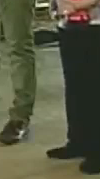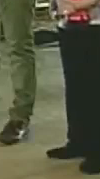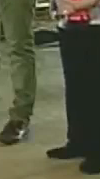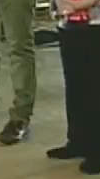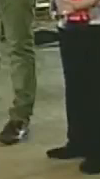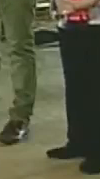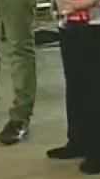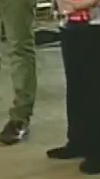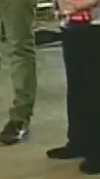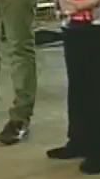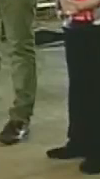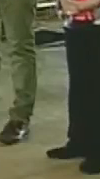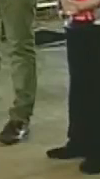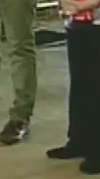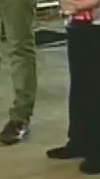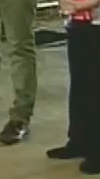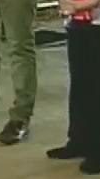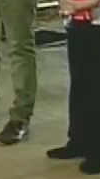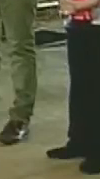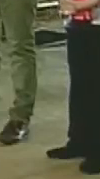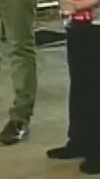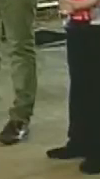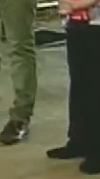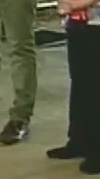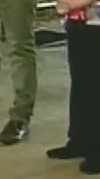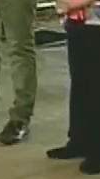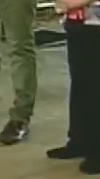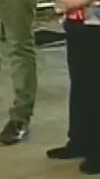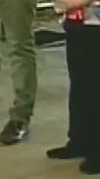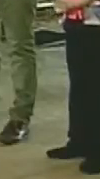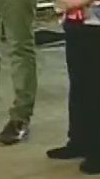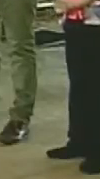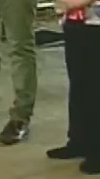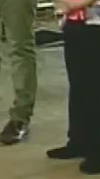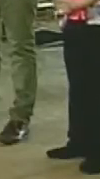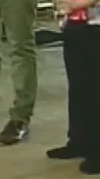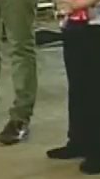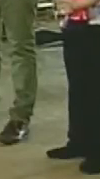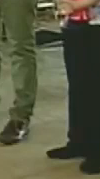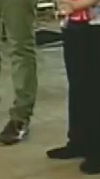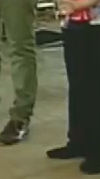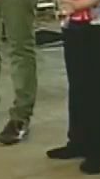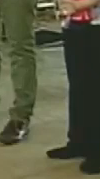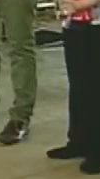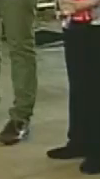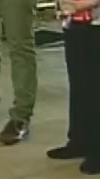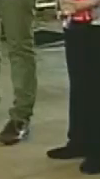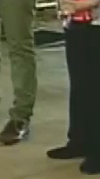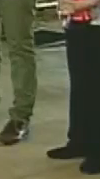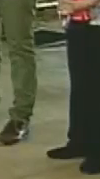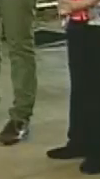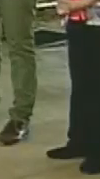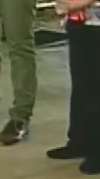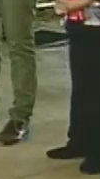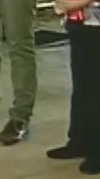¡Feliz año! Todavía hay que dar feliz año. Hoy es 19.